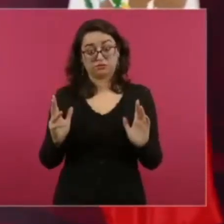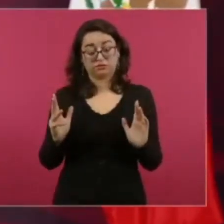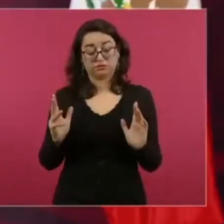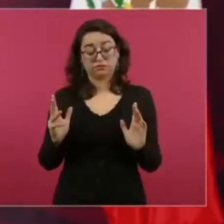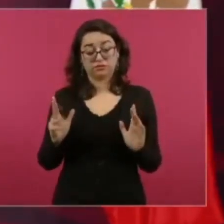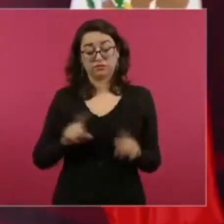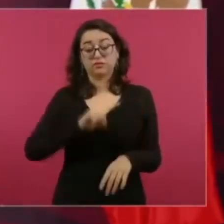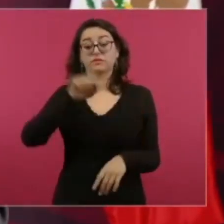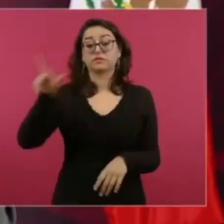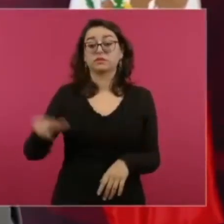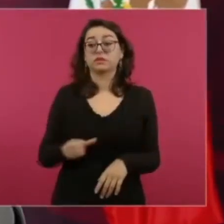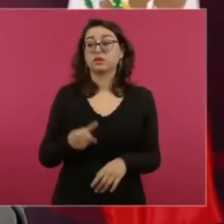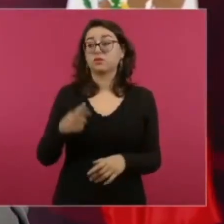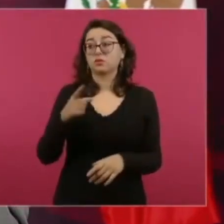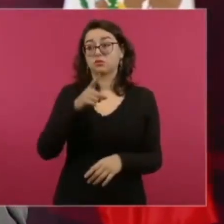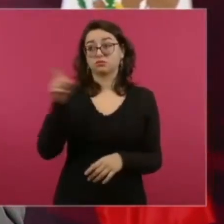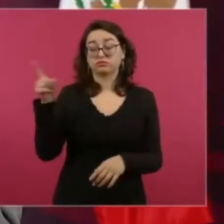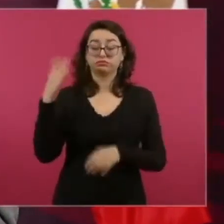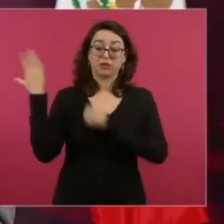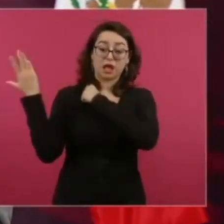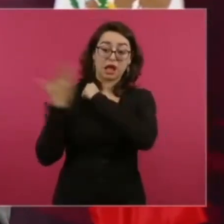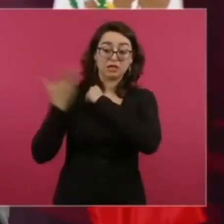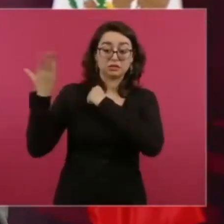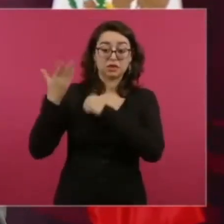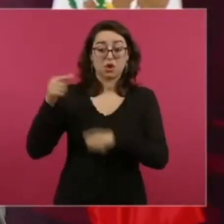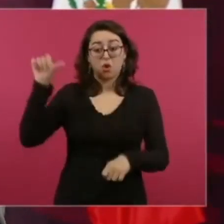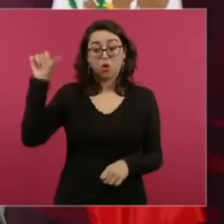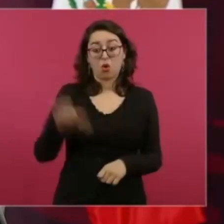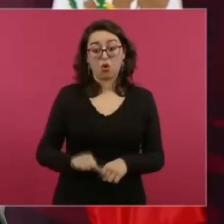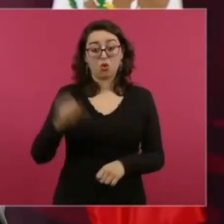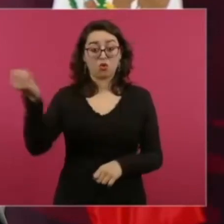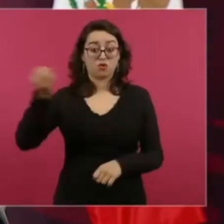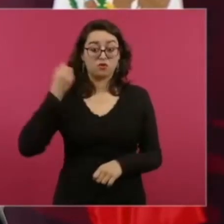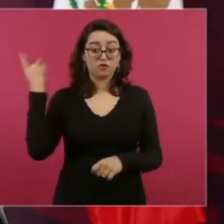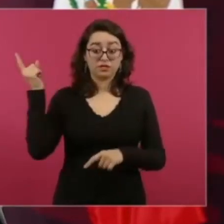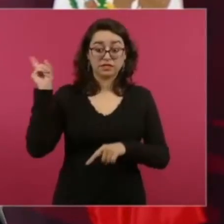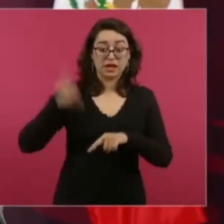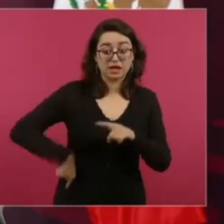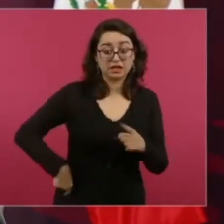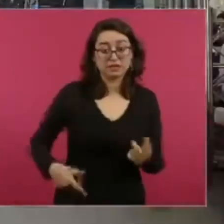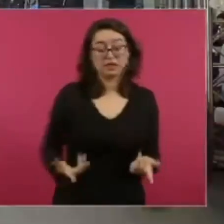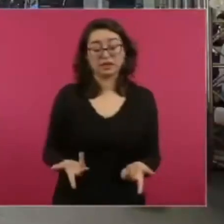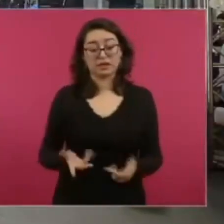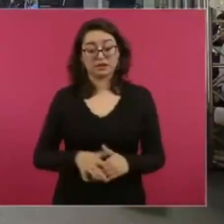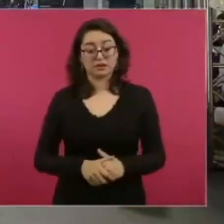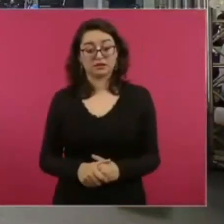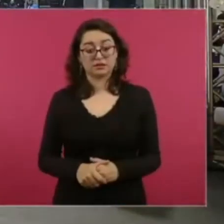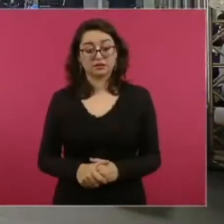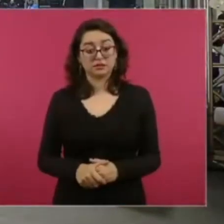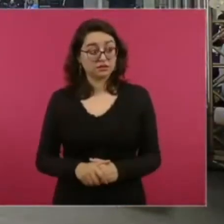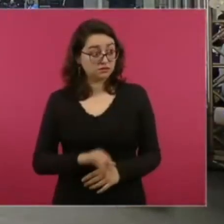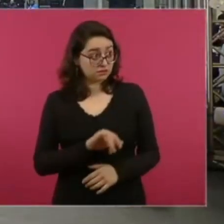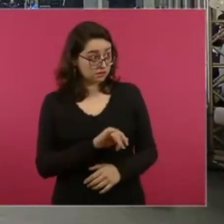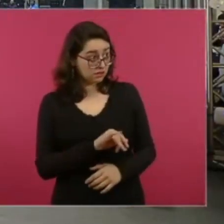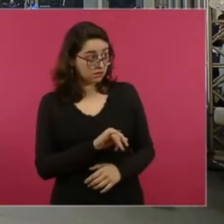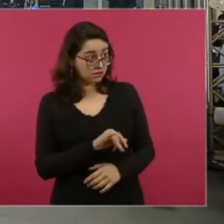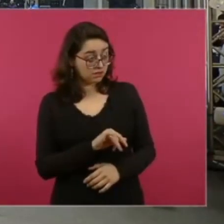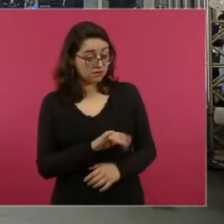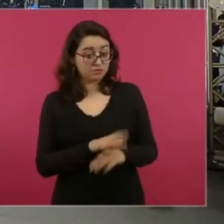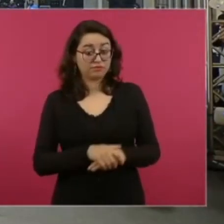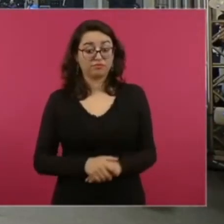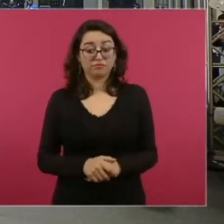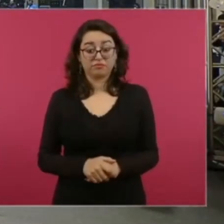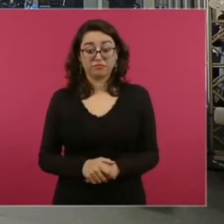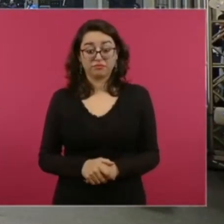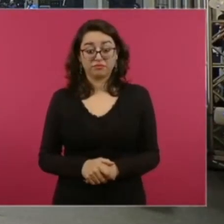también la conferencia de hoy. Sí. ¿Sí? Es